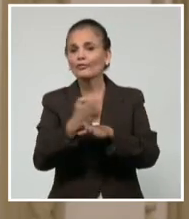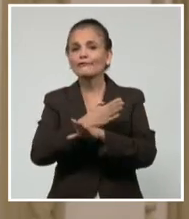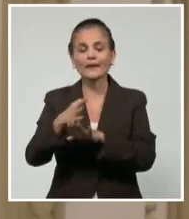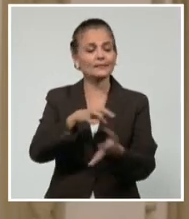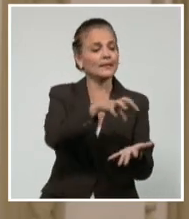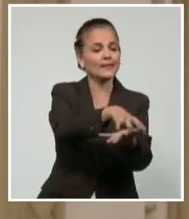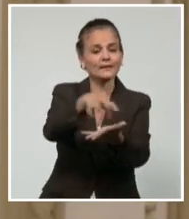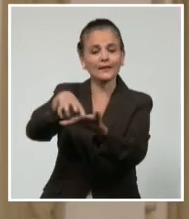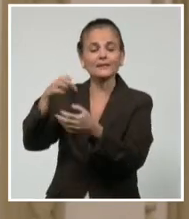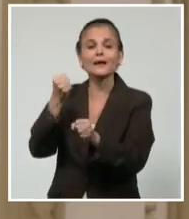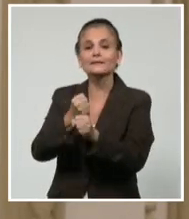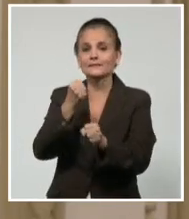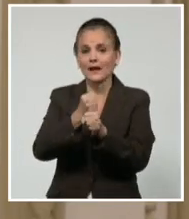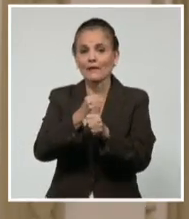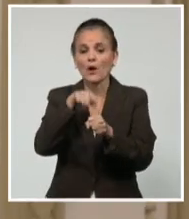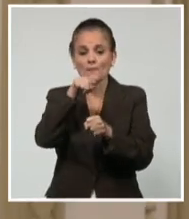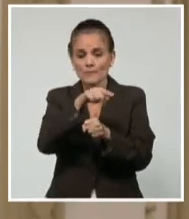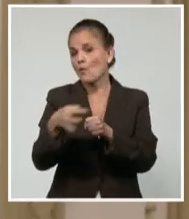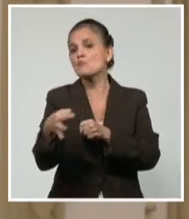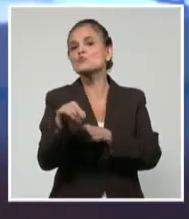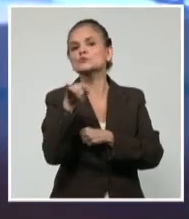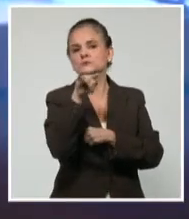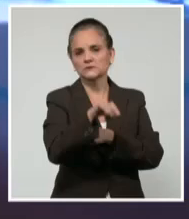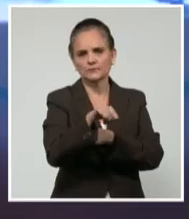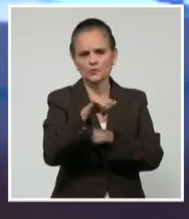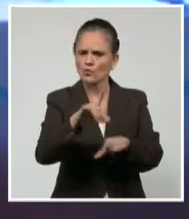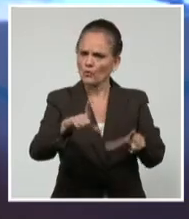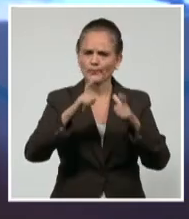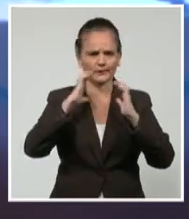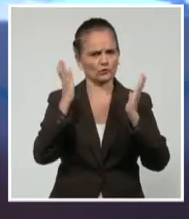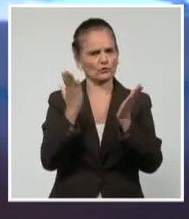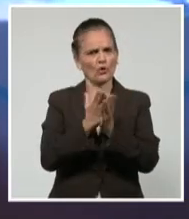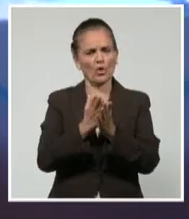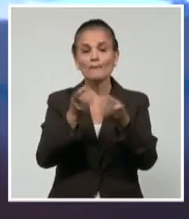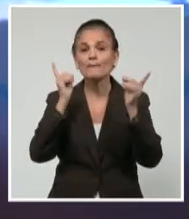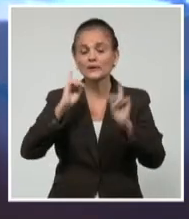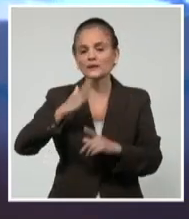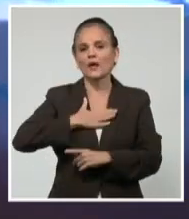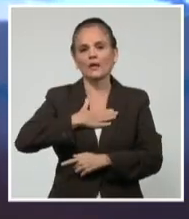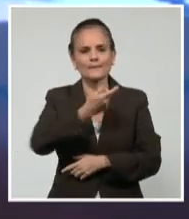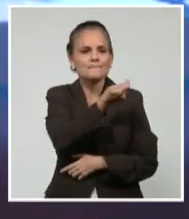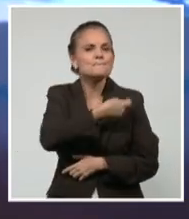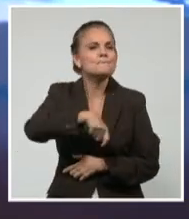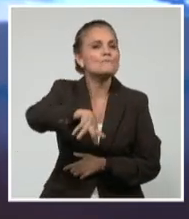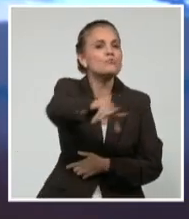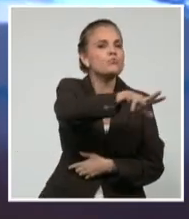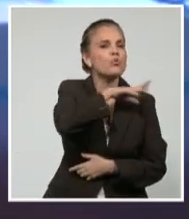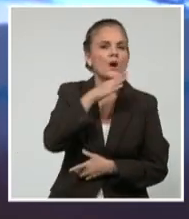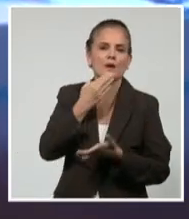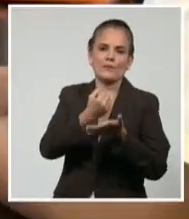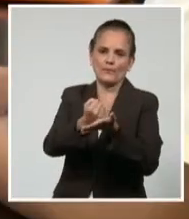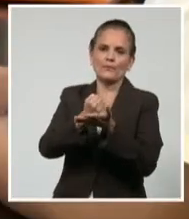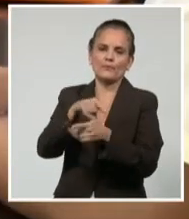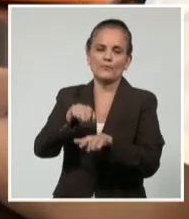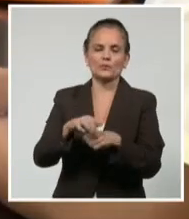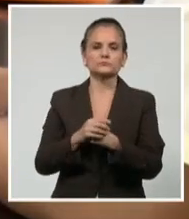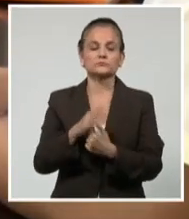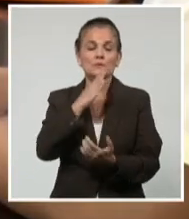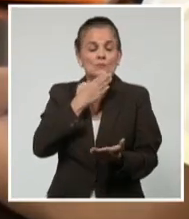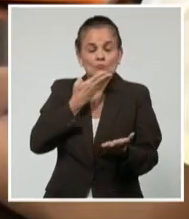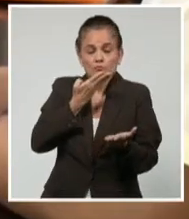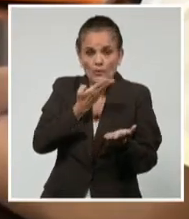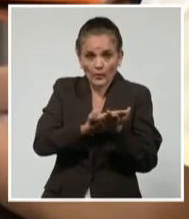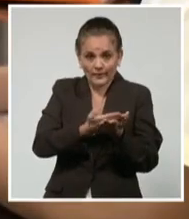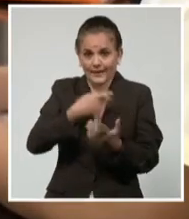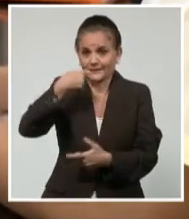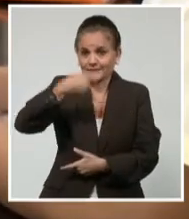cumplimiento de políticas que se implementan en beneficio de la población. El Consejo de Estado, a propuesta del presidente del Tribunal Supremo Popular,